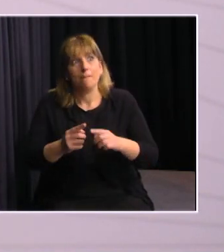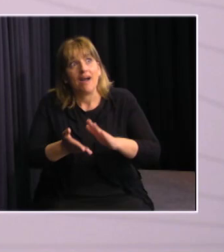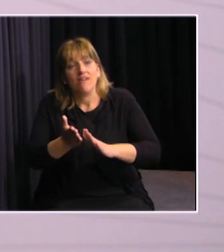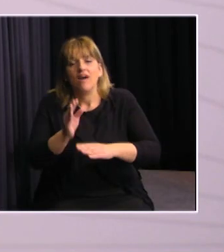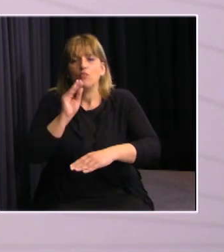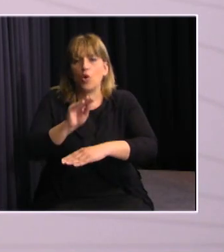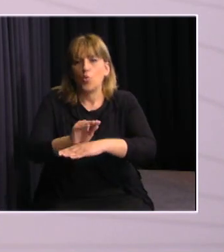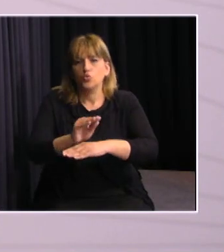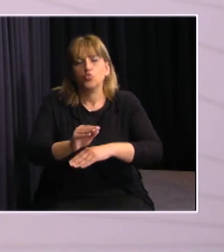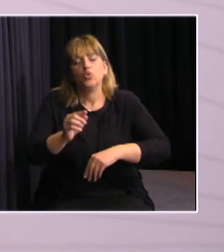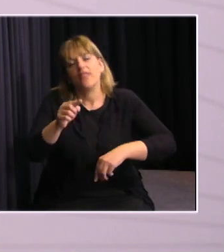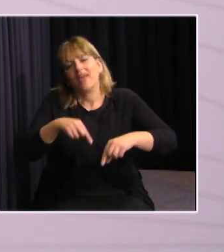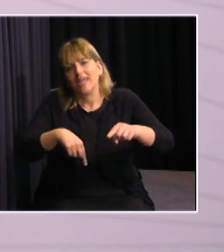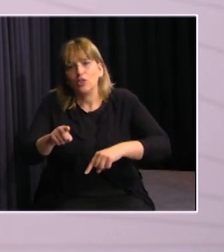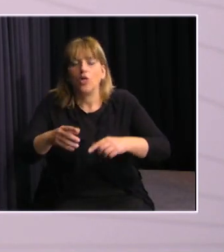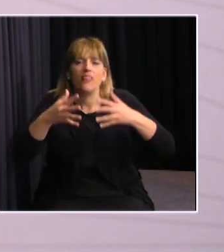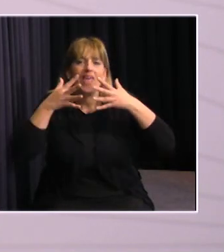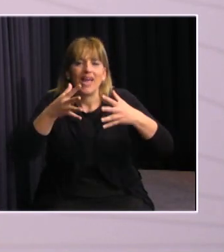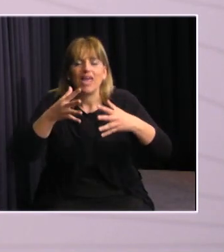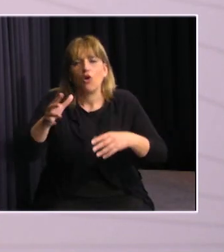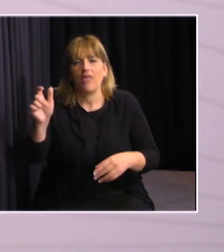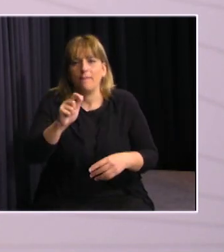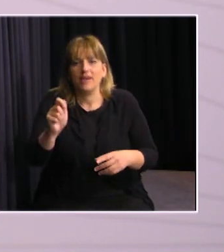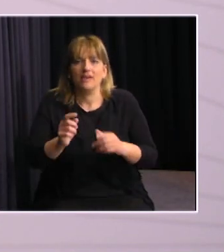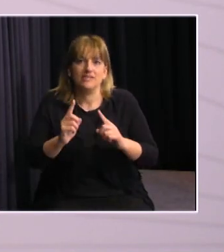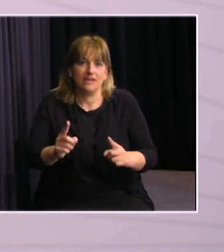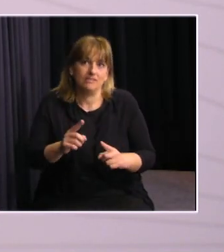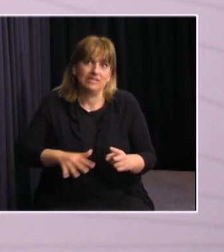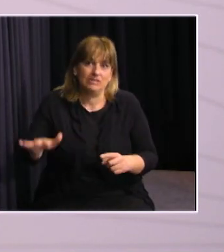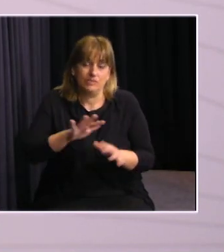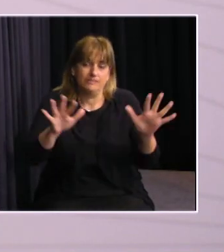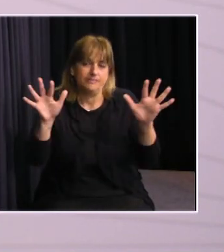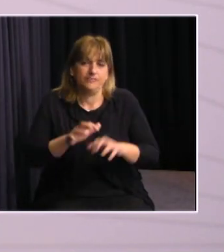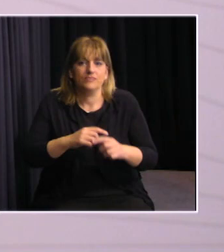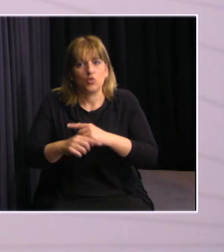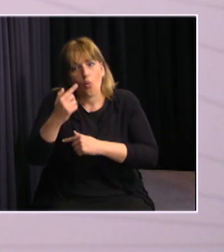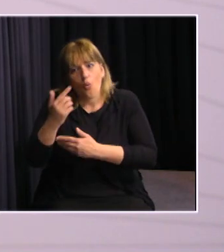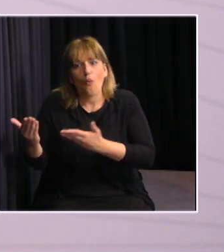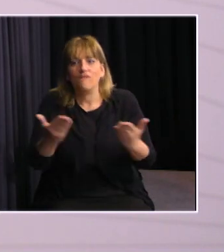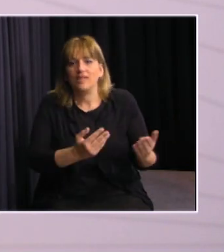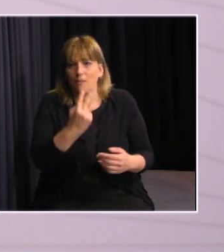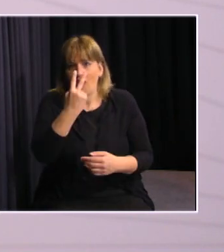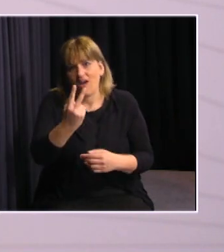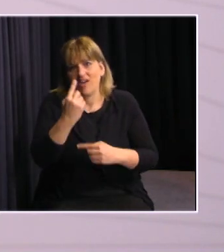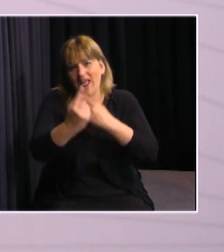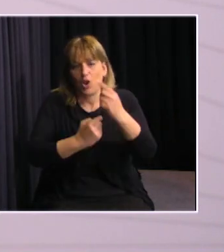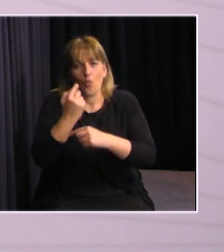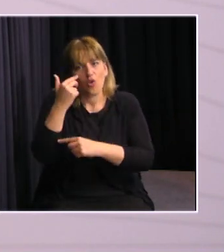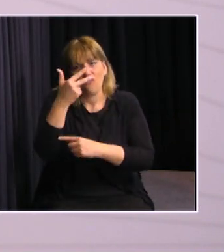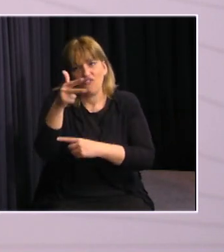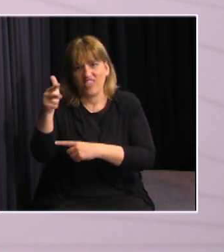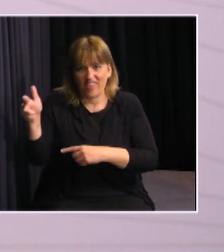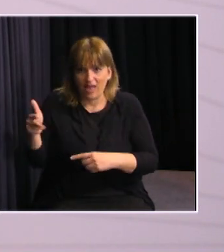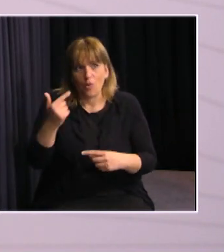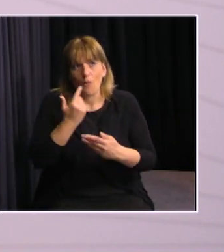una cultura de gestión de riesgos, de emergencias y desastres. Los invitamos a ver un par de piezas que